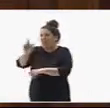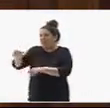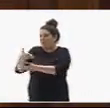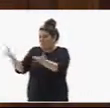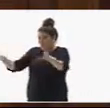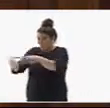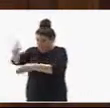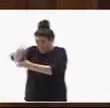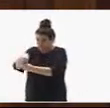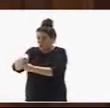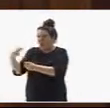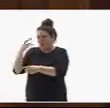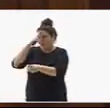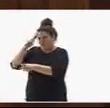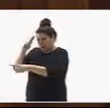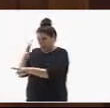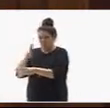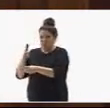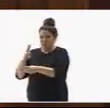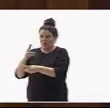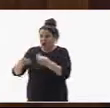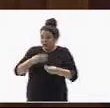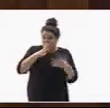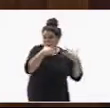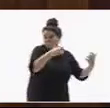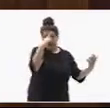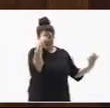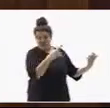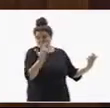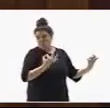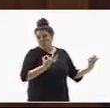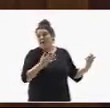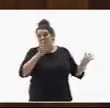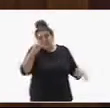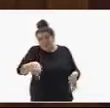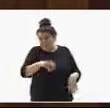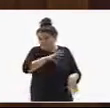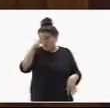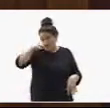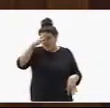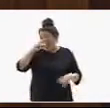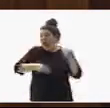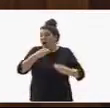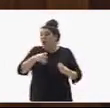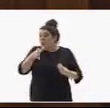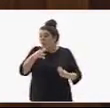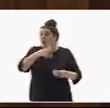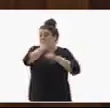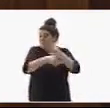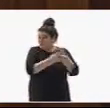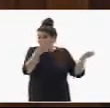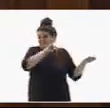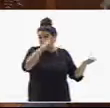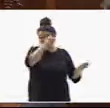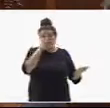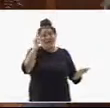Hágalo por respeto a esta Cámara, pero sobre todo, señor Clavijo, hágalo por respeto a las Canarias y a